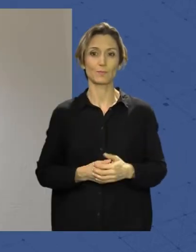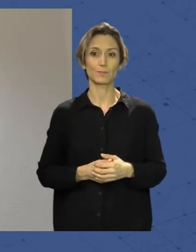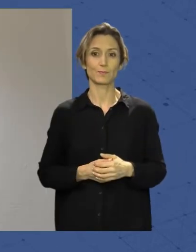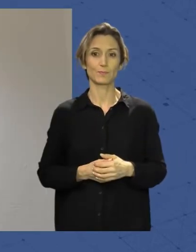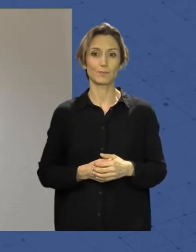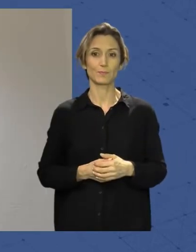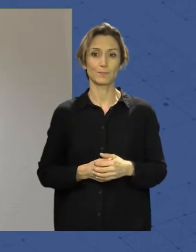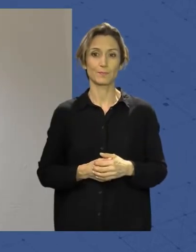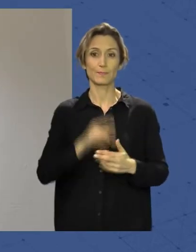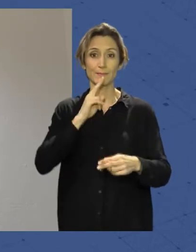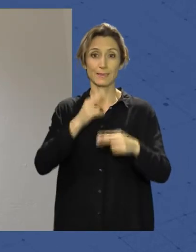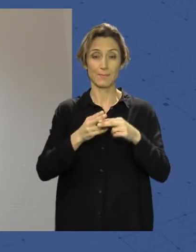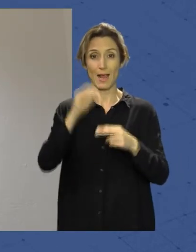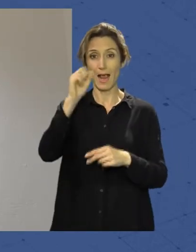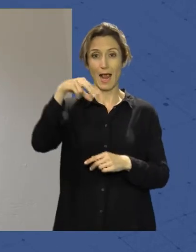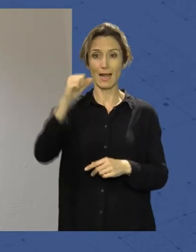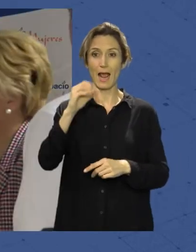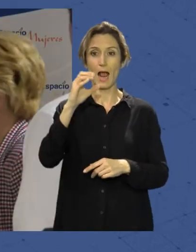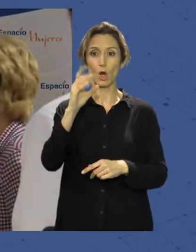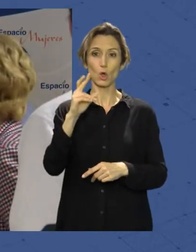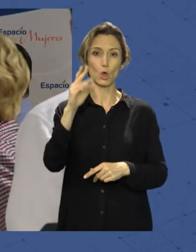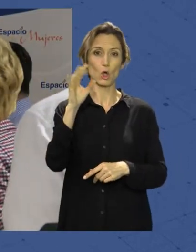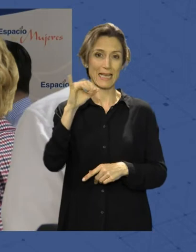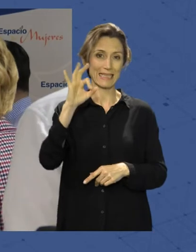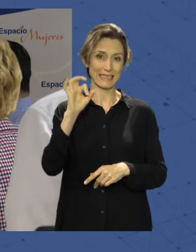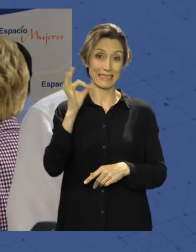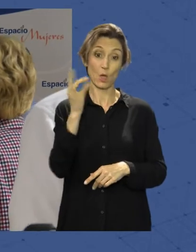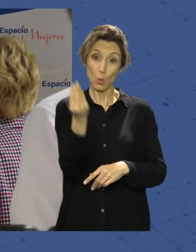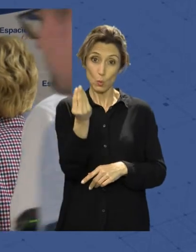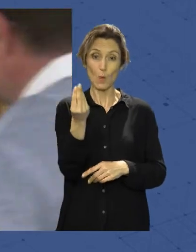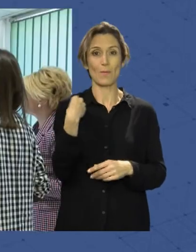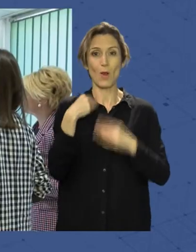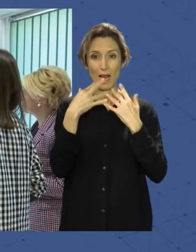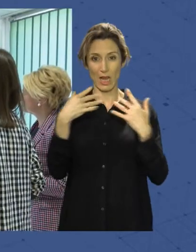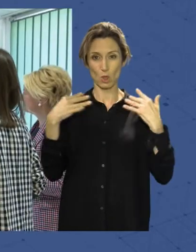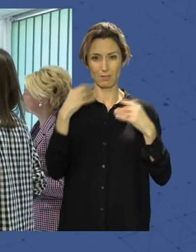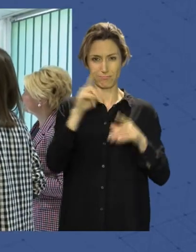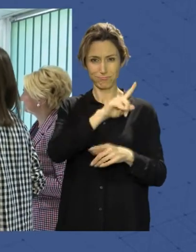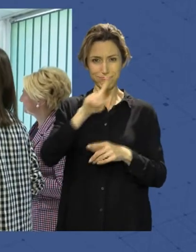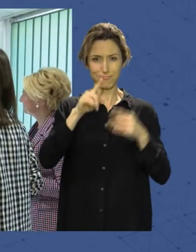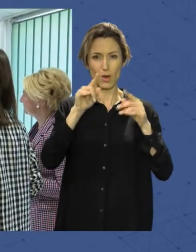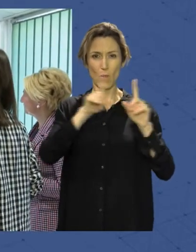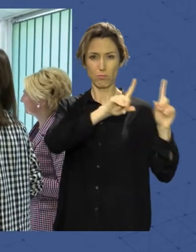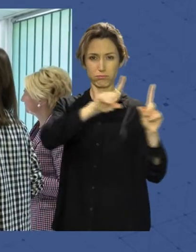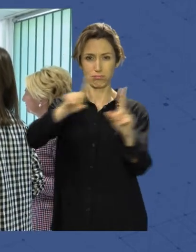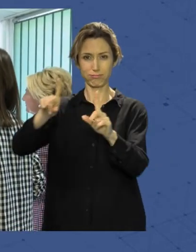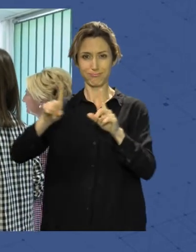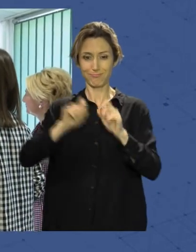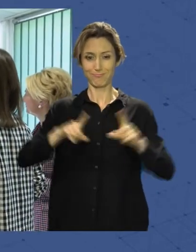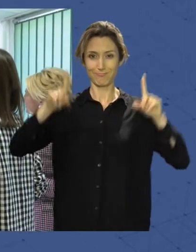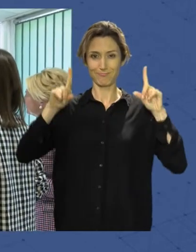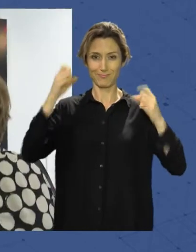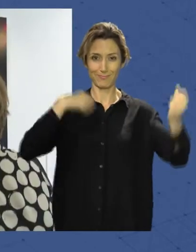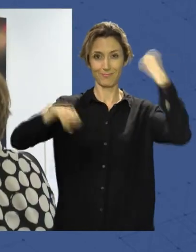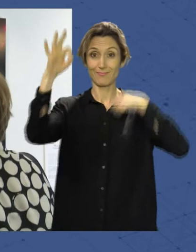Se llama Anacronía con Q de Quijote, 11 imágenes que muestran con todo detalle a personajes femeninos del Quijote de